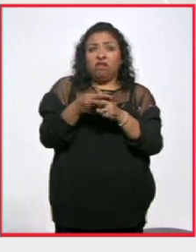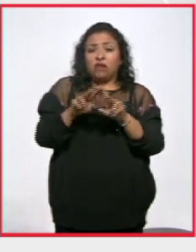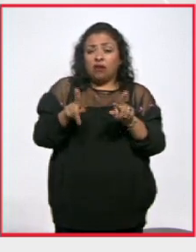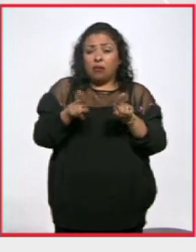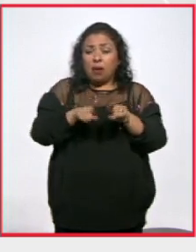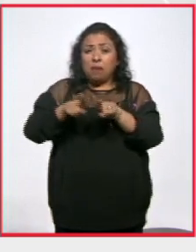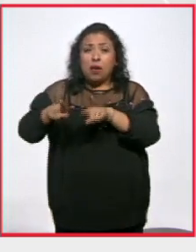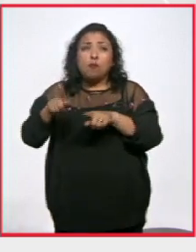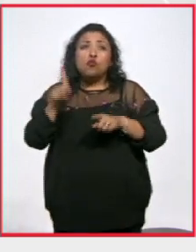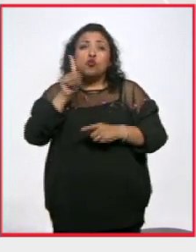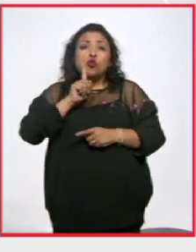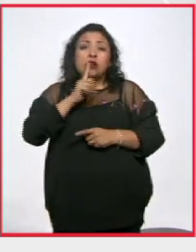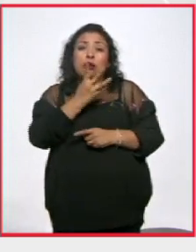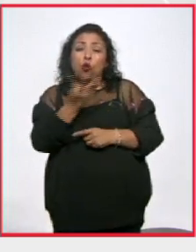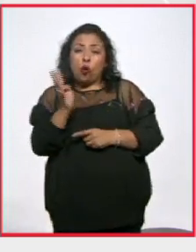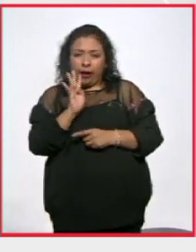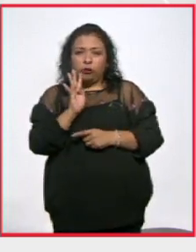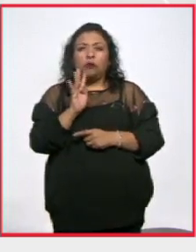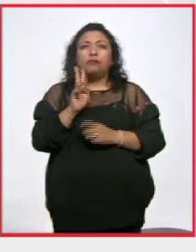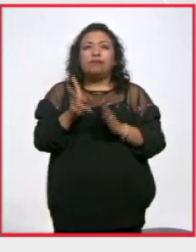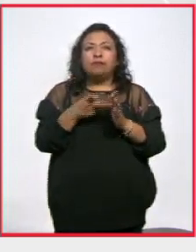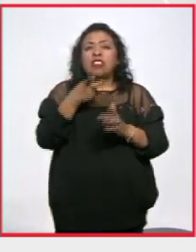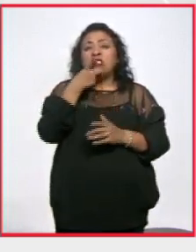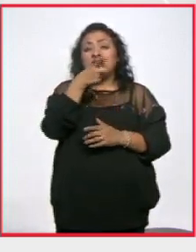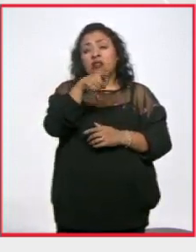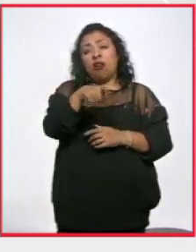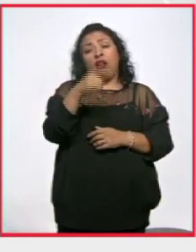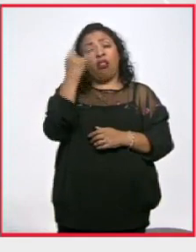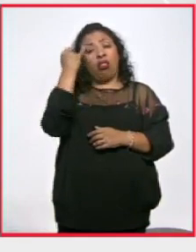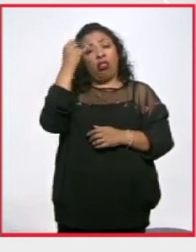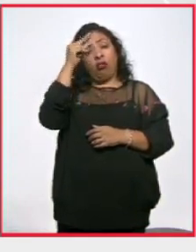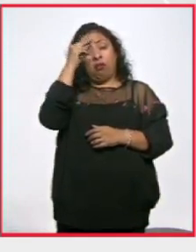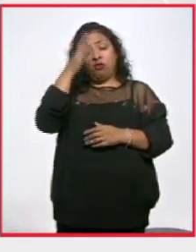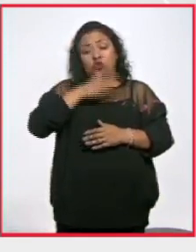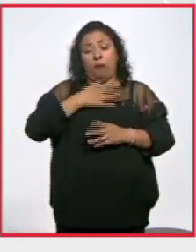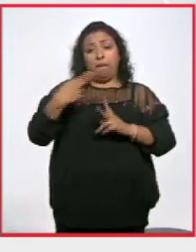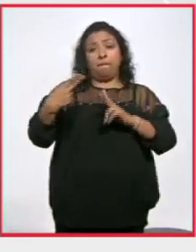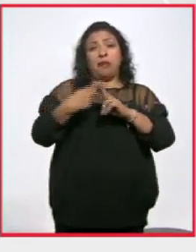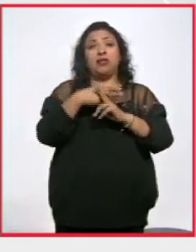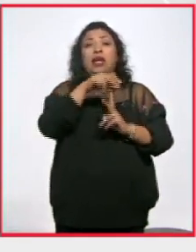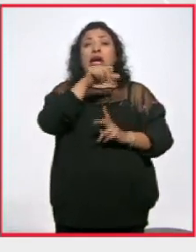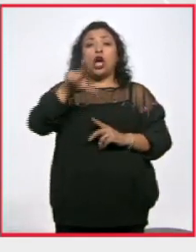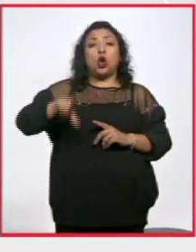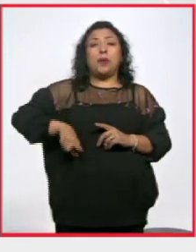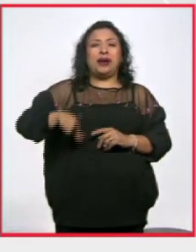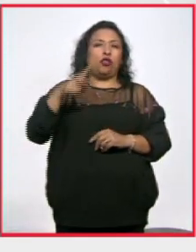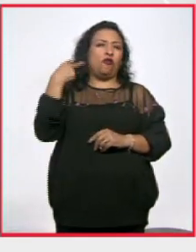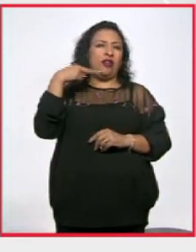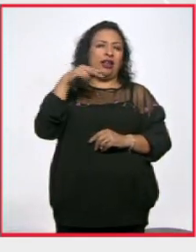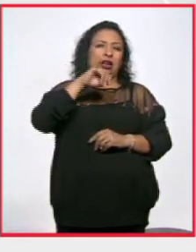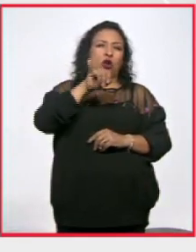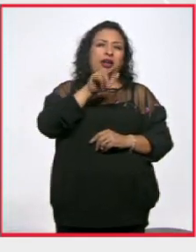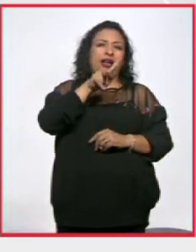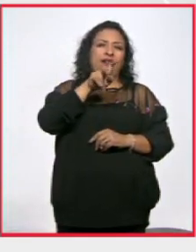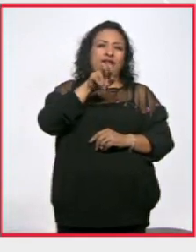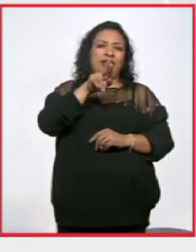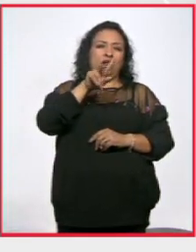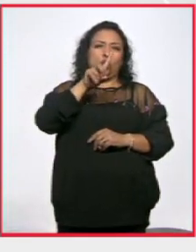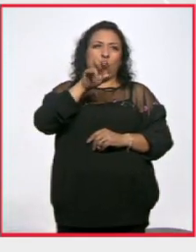cuatro mujeres. En repetidas ocasiones se señaló como autor intelectual de su muerte al entonces gobernador de Veracruz, Javier Duarte.